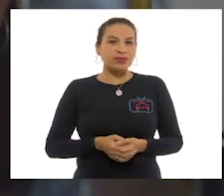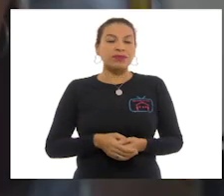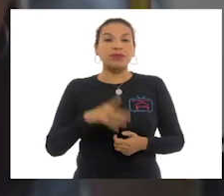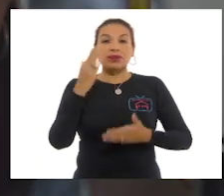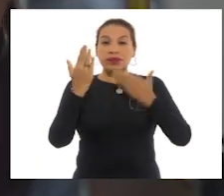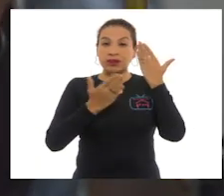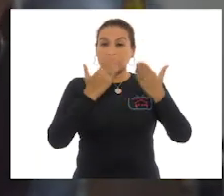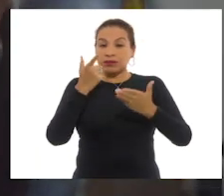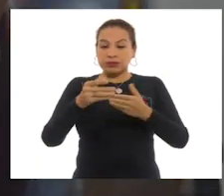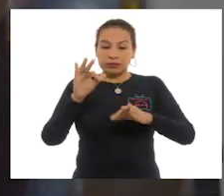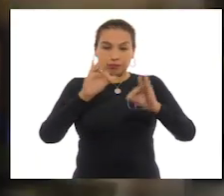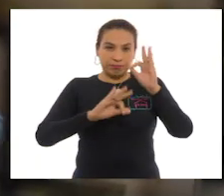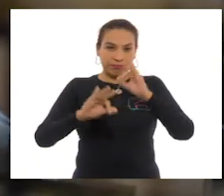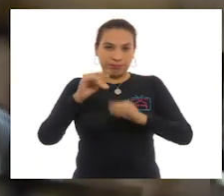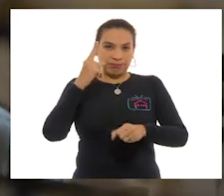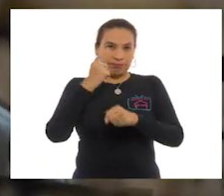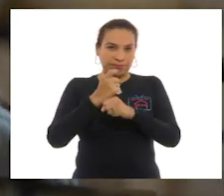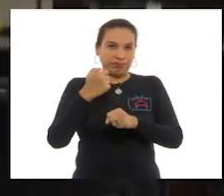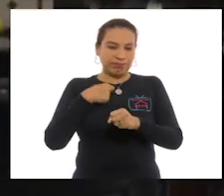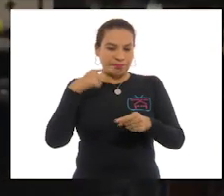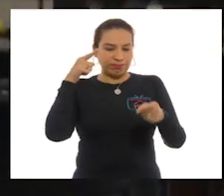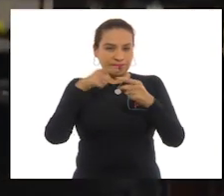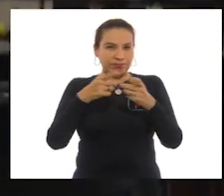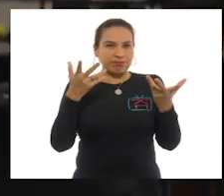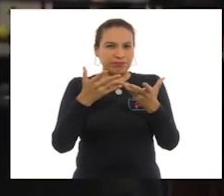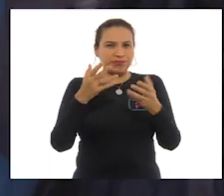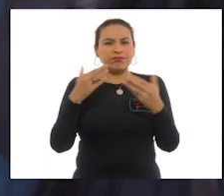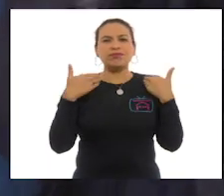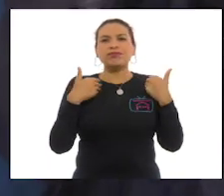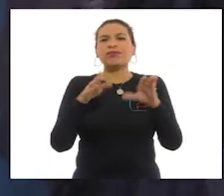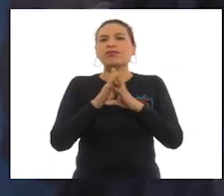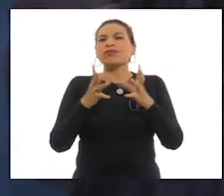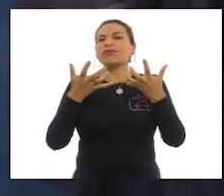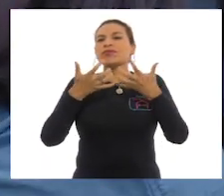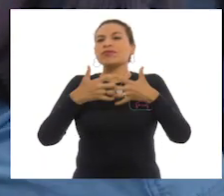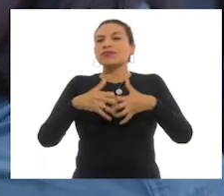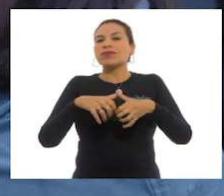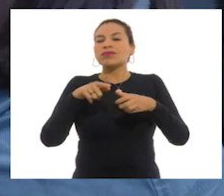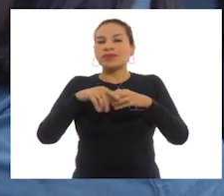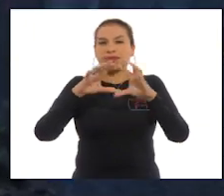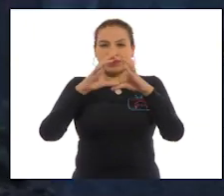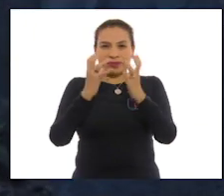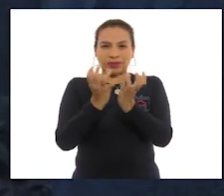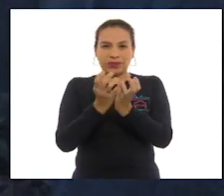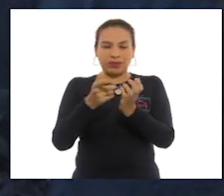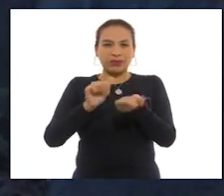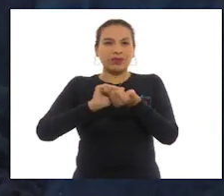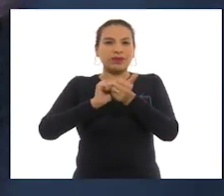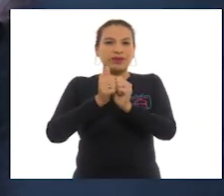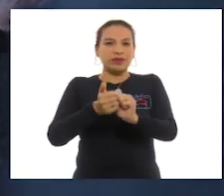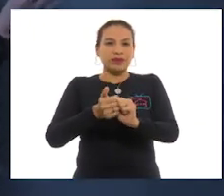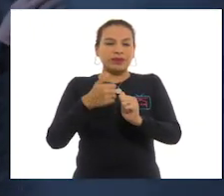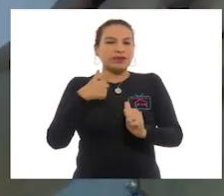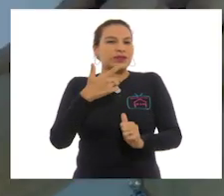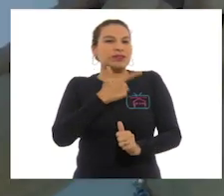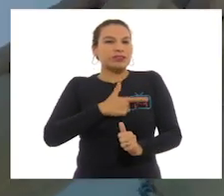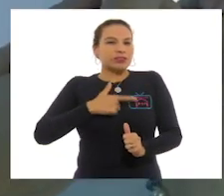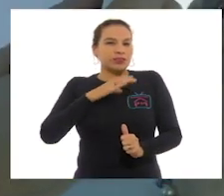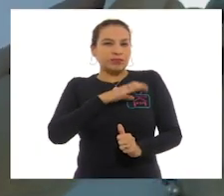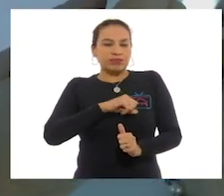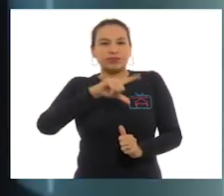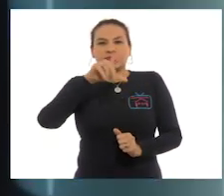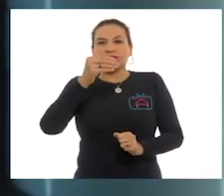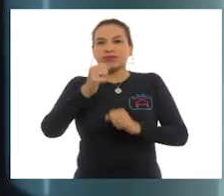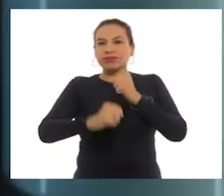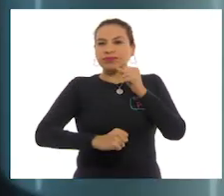Estudiar física fue mi primer reto. Y entender cómo funcionaba nuestra tierra se convirtió en mi pasión. Después